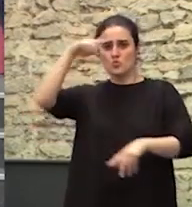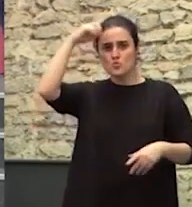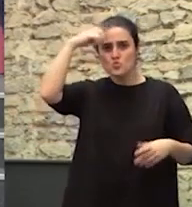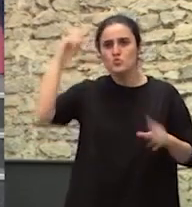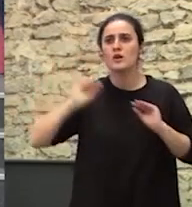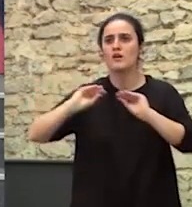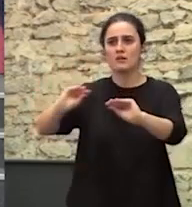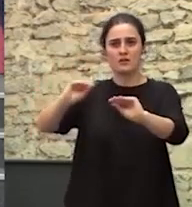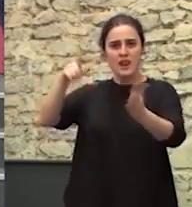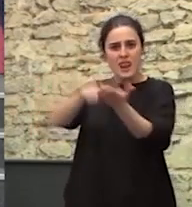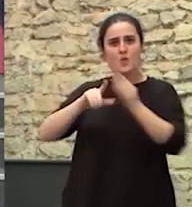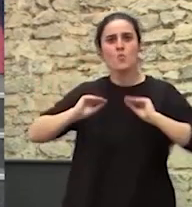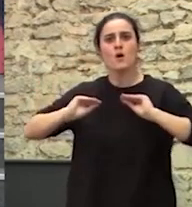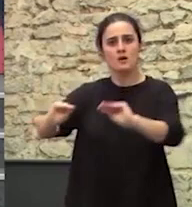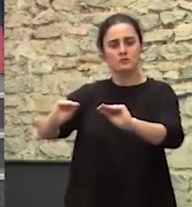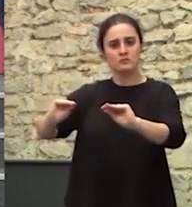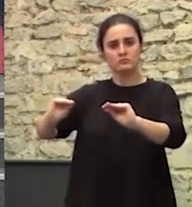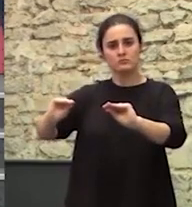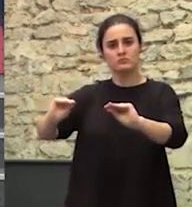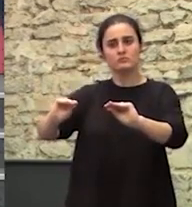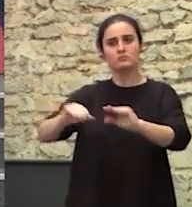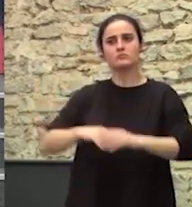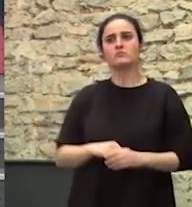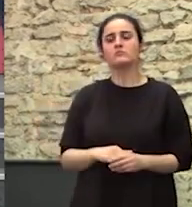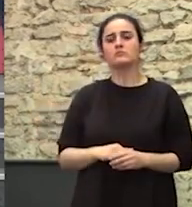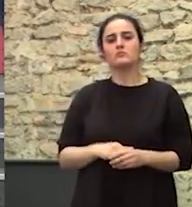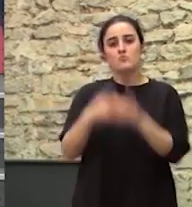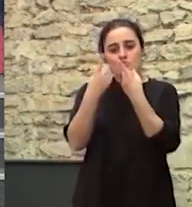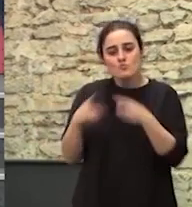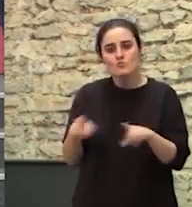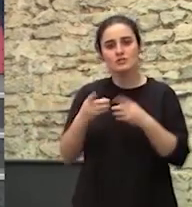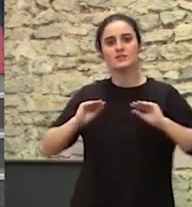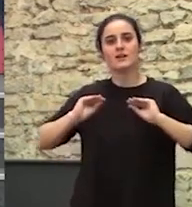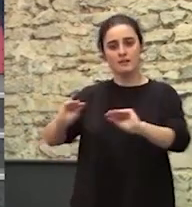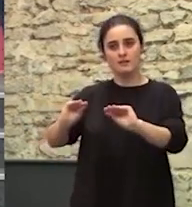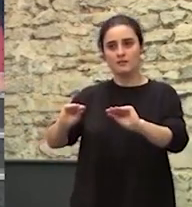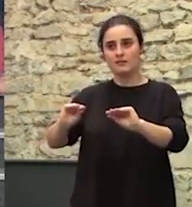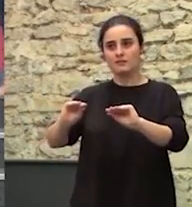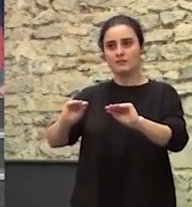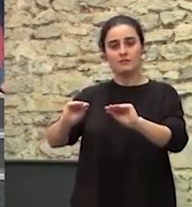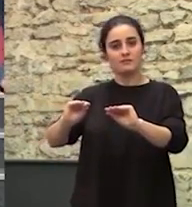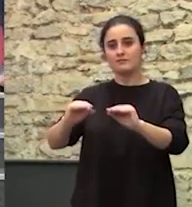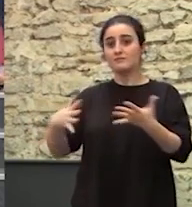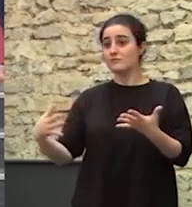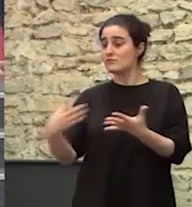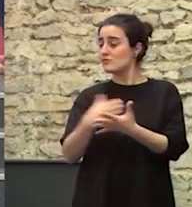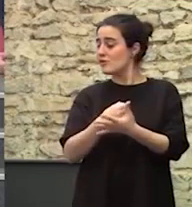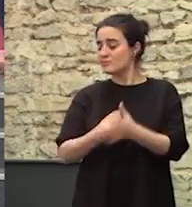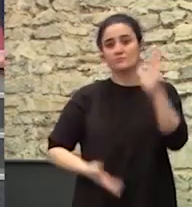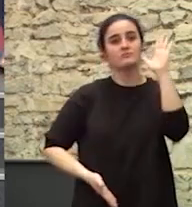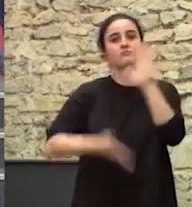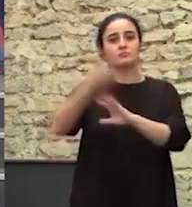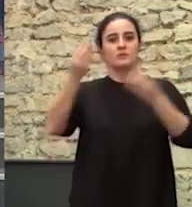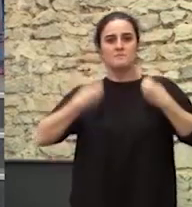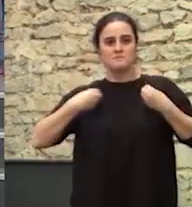Con su lengua Con su música Salió en busca